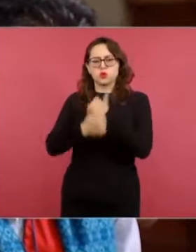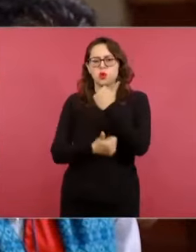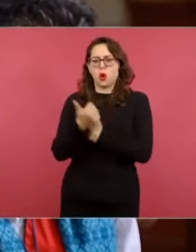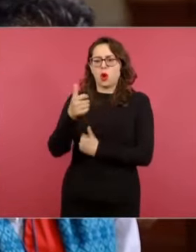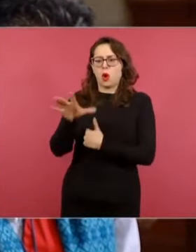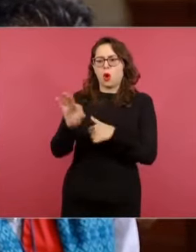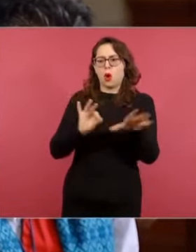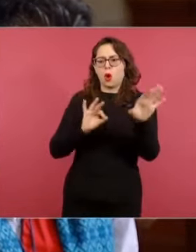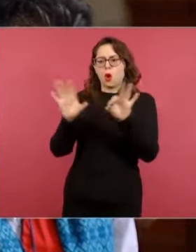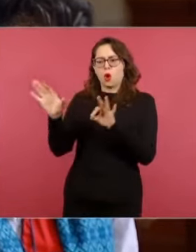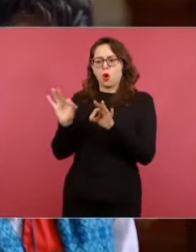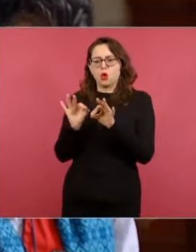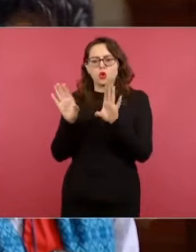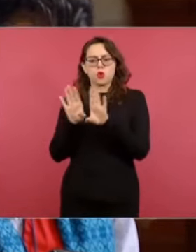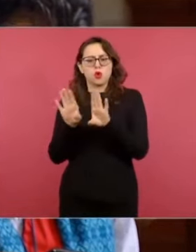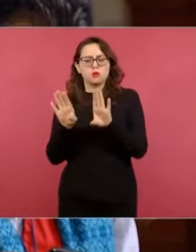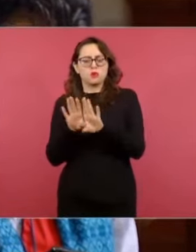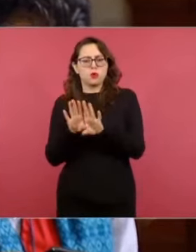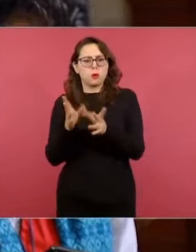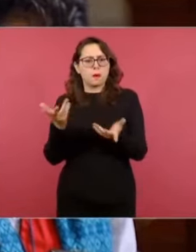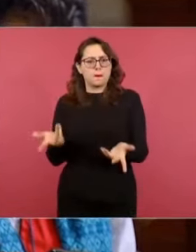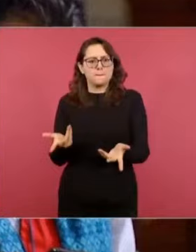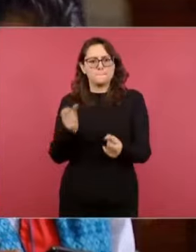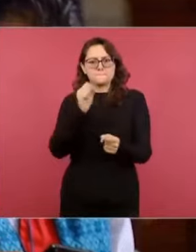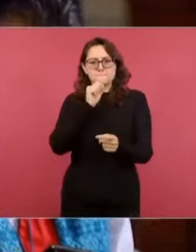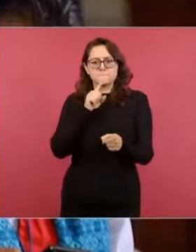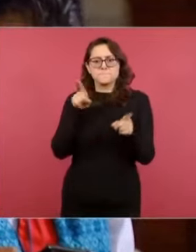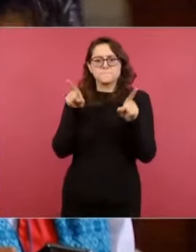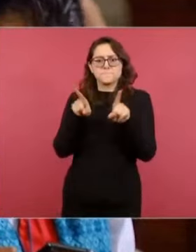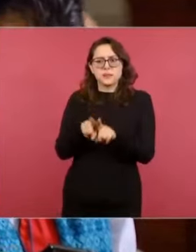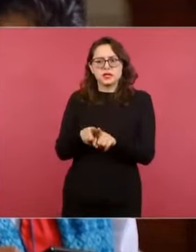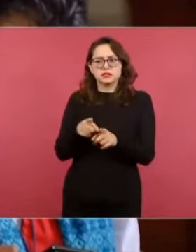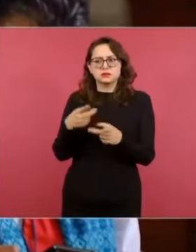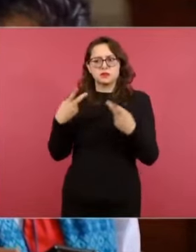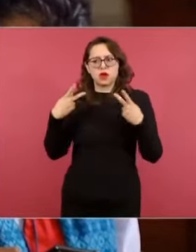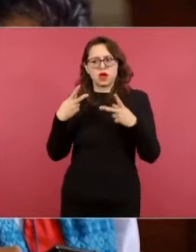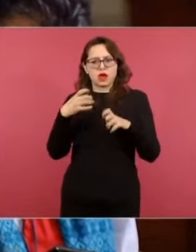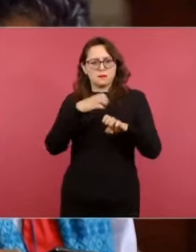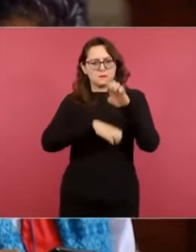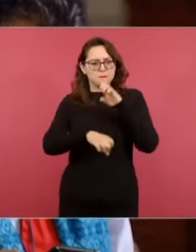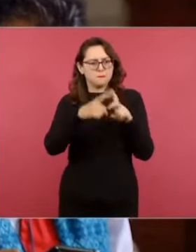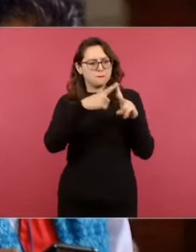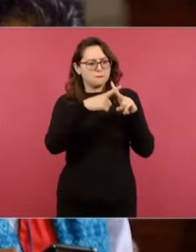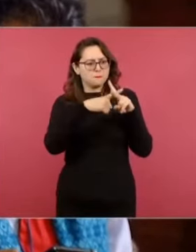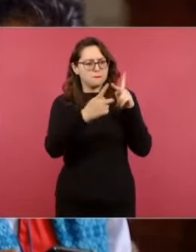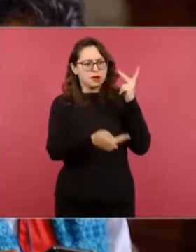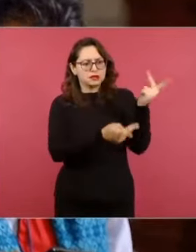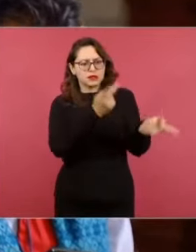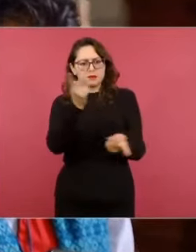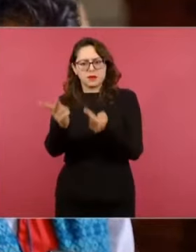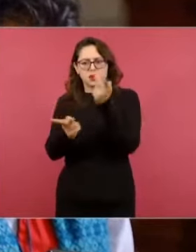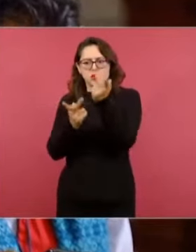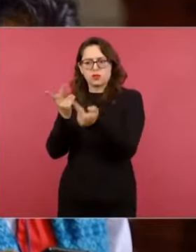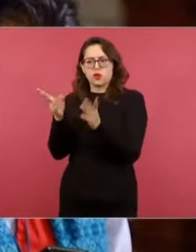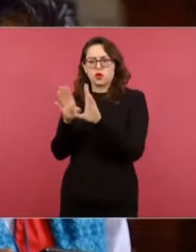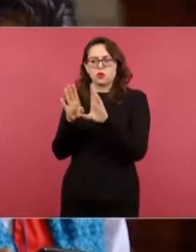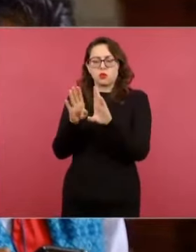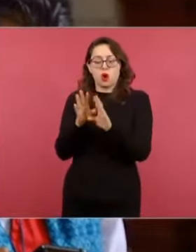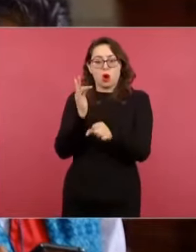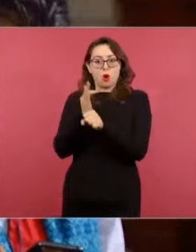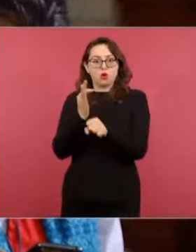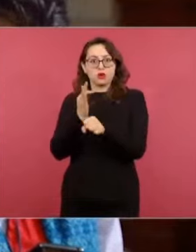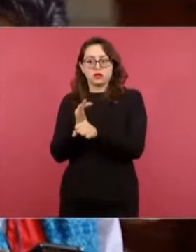hablando? ¿Y si serán las mismas encuestadoras que para la corcholata? También, ¿cuál es su opinión de que la única mujer inscrita es la alcaldesa Clara Brugada?